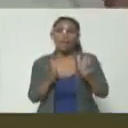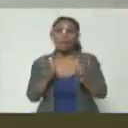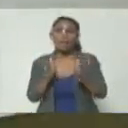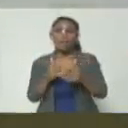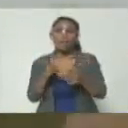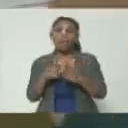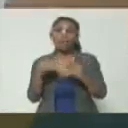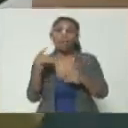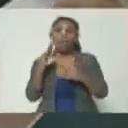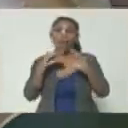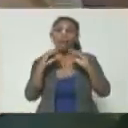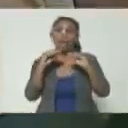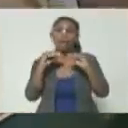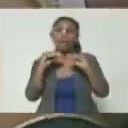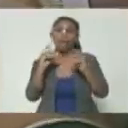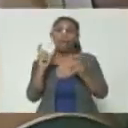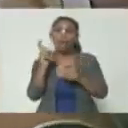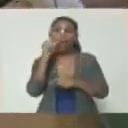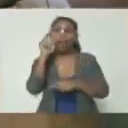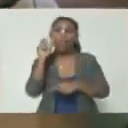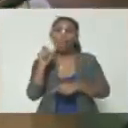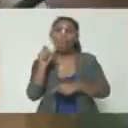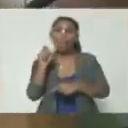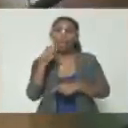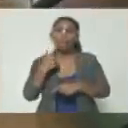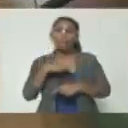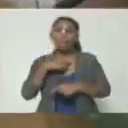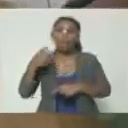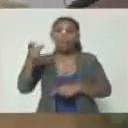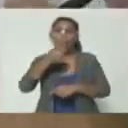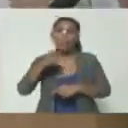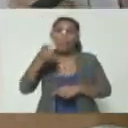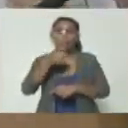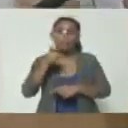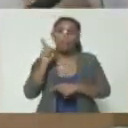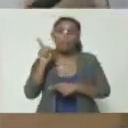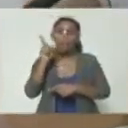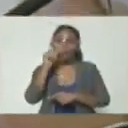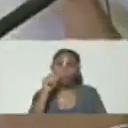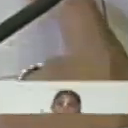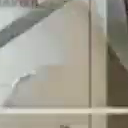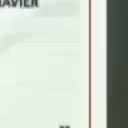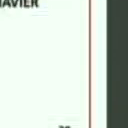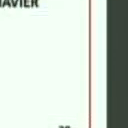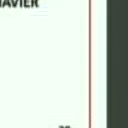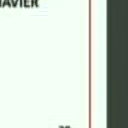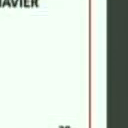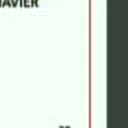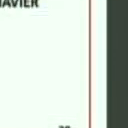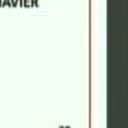hablando con el Gocho Javier al Gocho Javier lo estamos buscando es uno de los activadores en la parroquia La Vega de las acciones terroristas